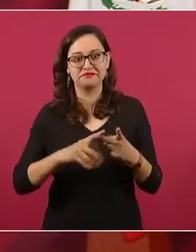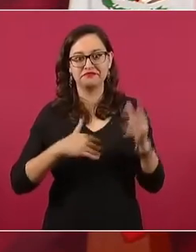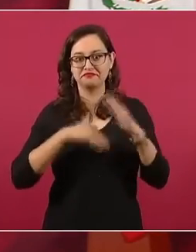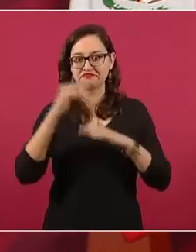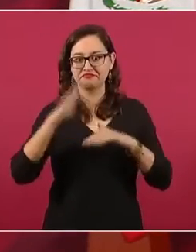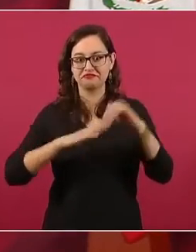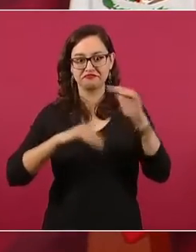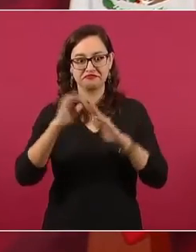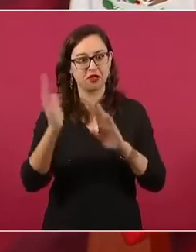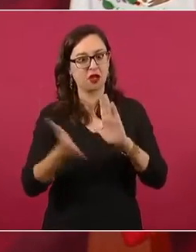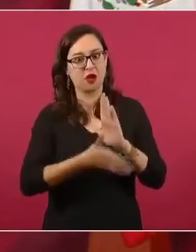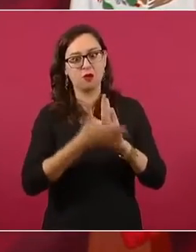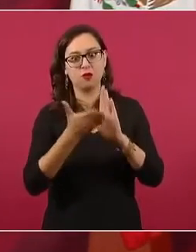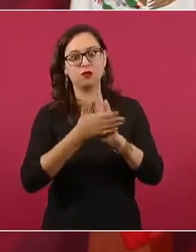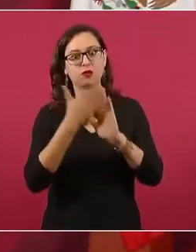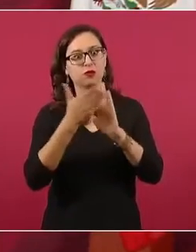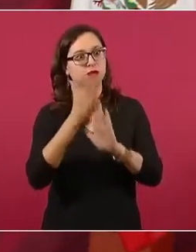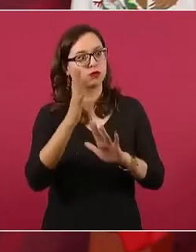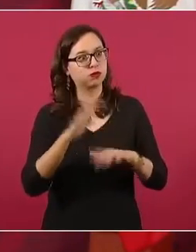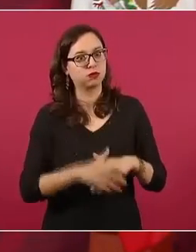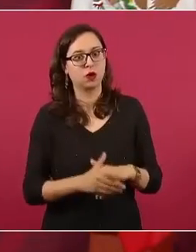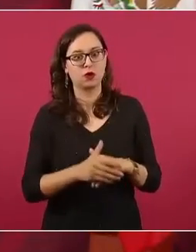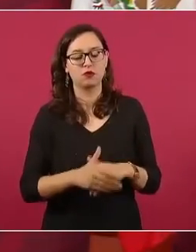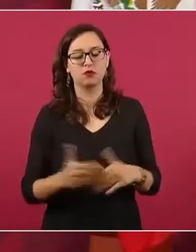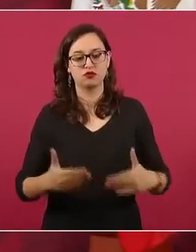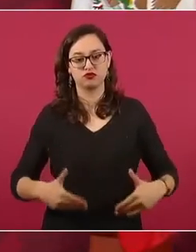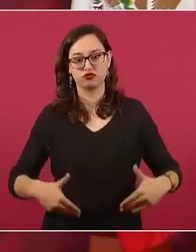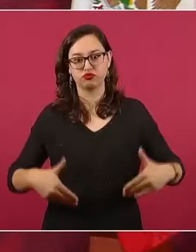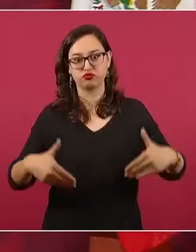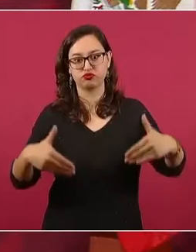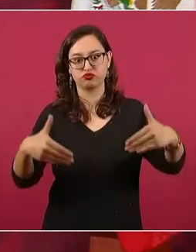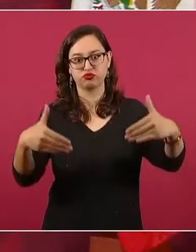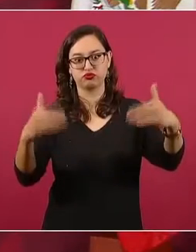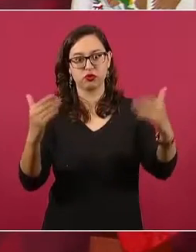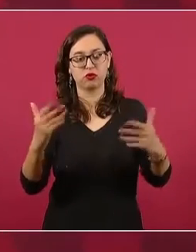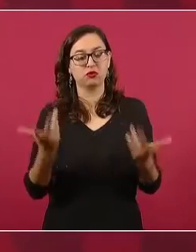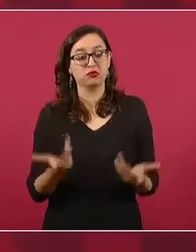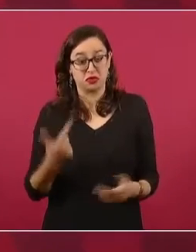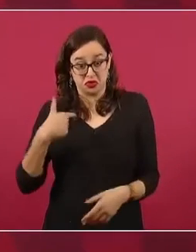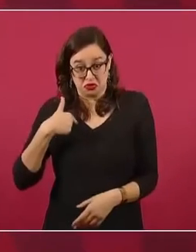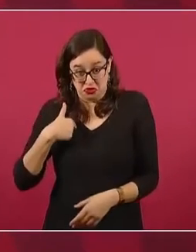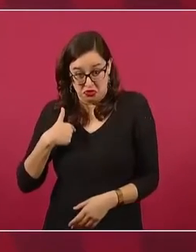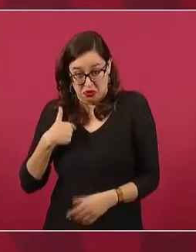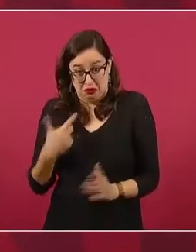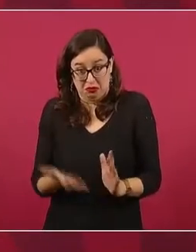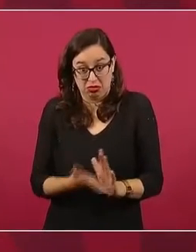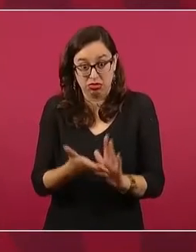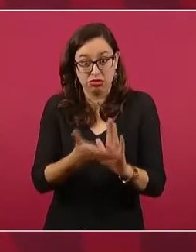si fuéramos a hacer una barda, se nos va a caer,